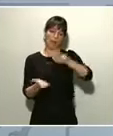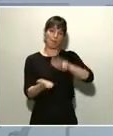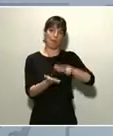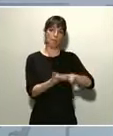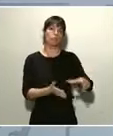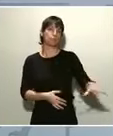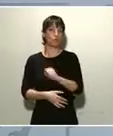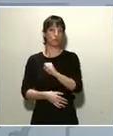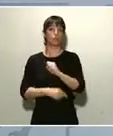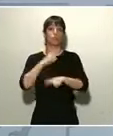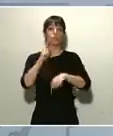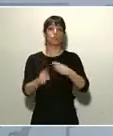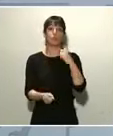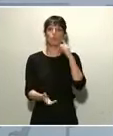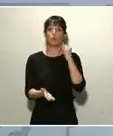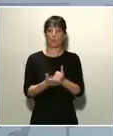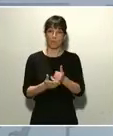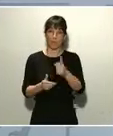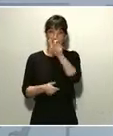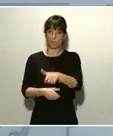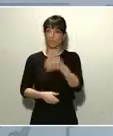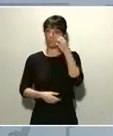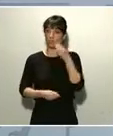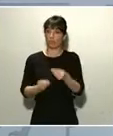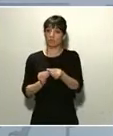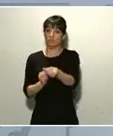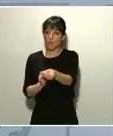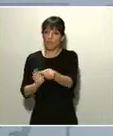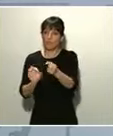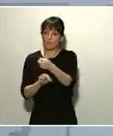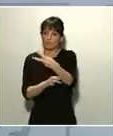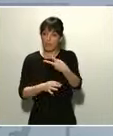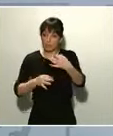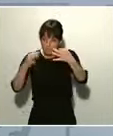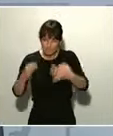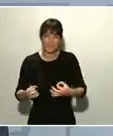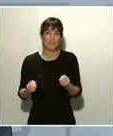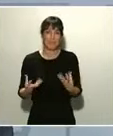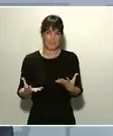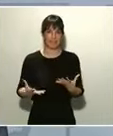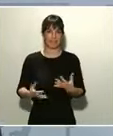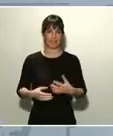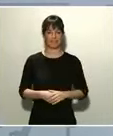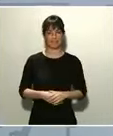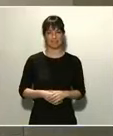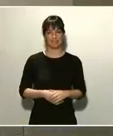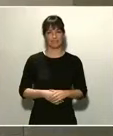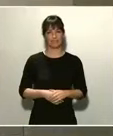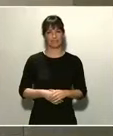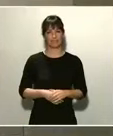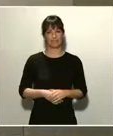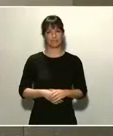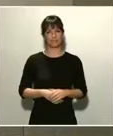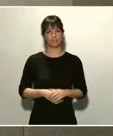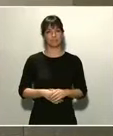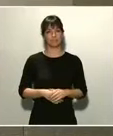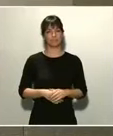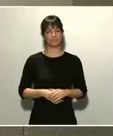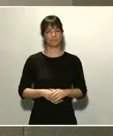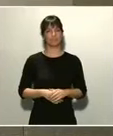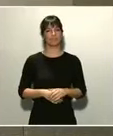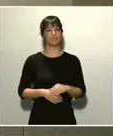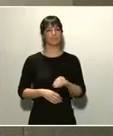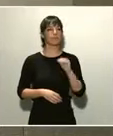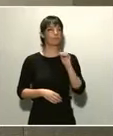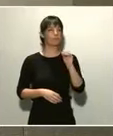resultado sea fehaciente, sea, pues, verosímil. Al Punta Bui, le pregunta, presidente, después de